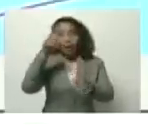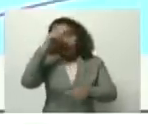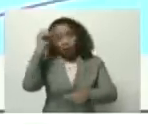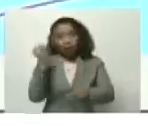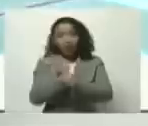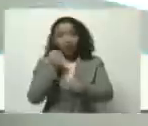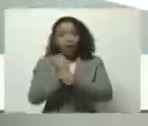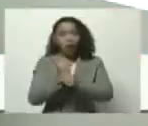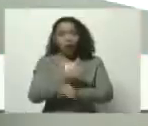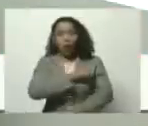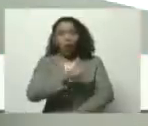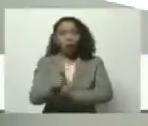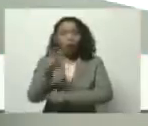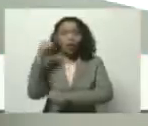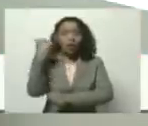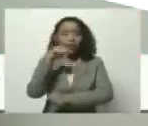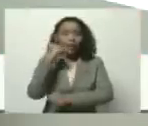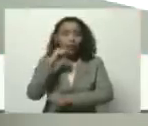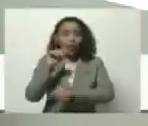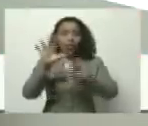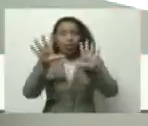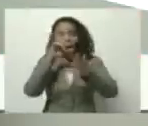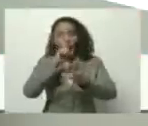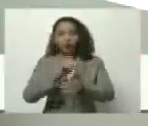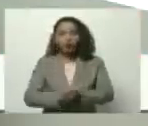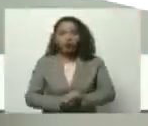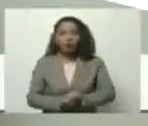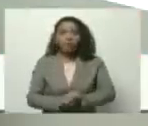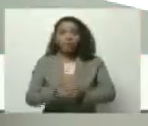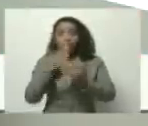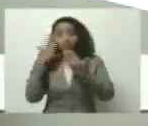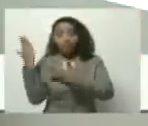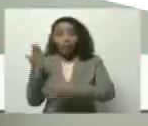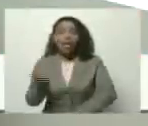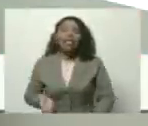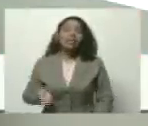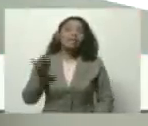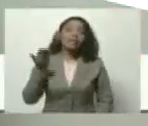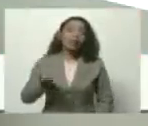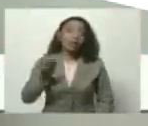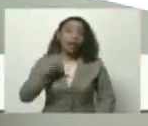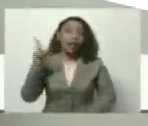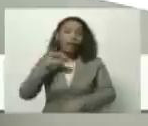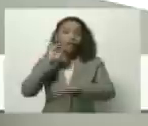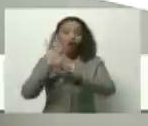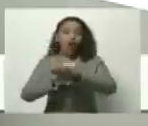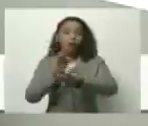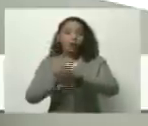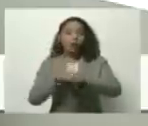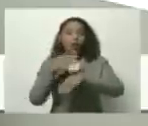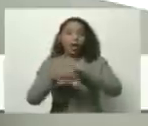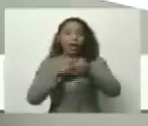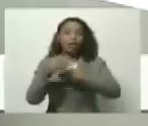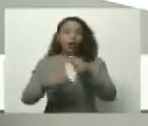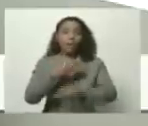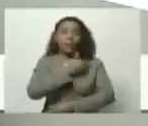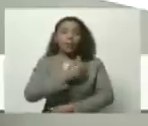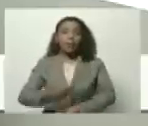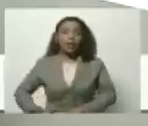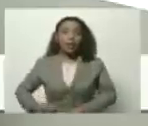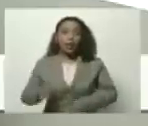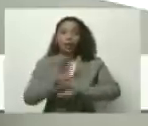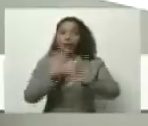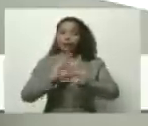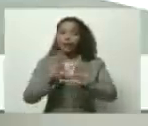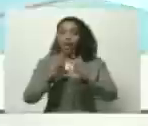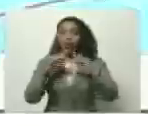el día sábado 10 años. Así que muy importante este anuncio que hizo el presidente ya